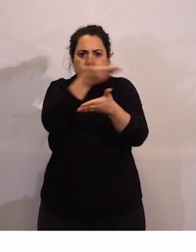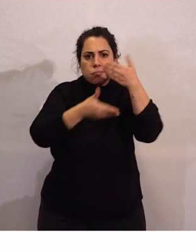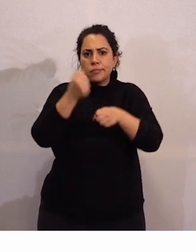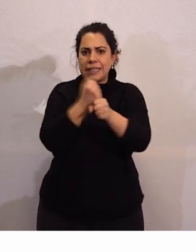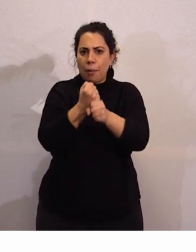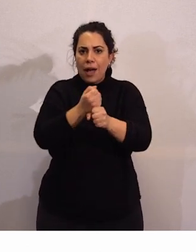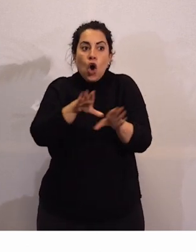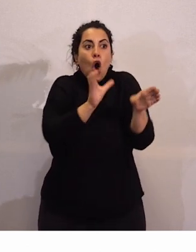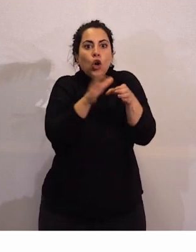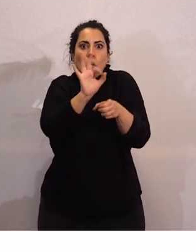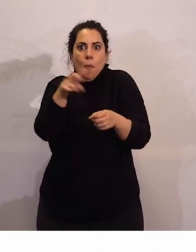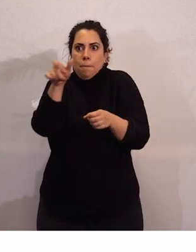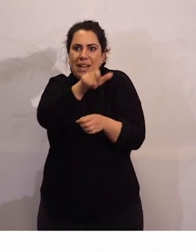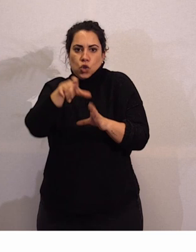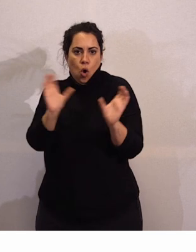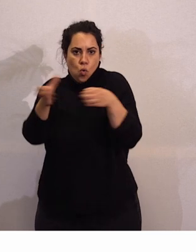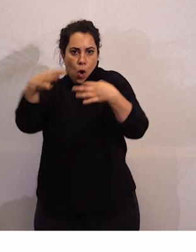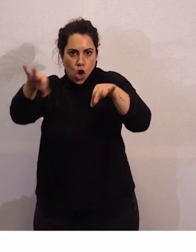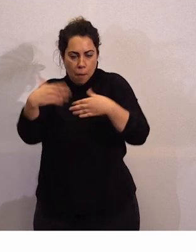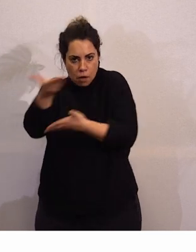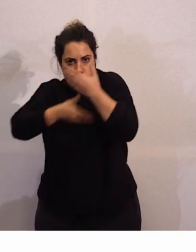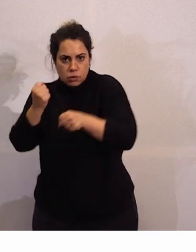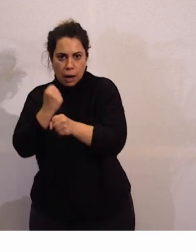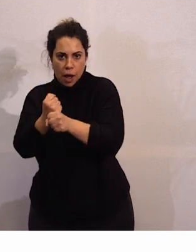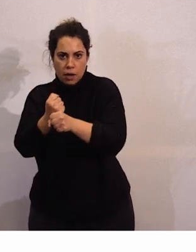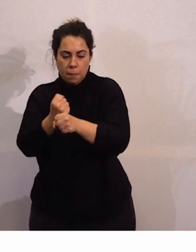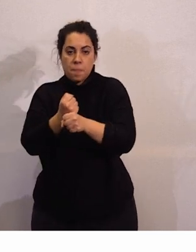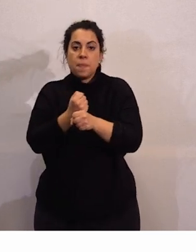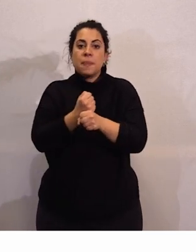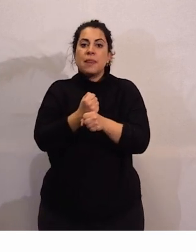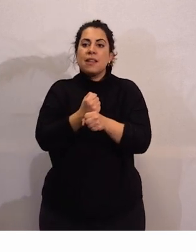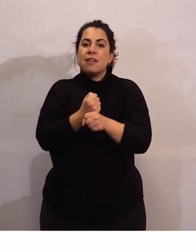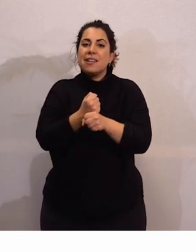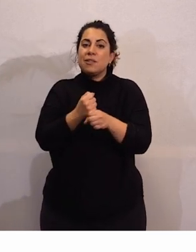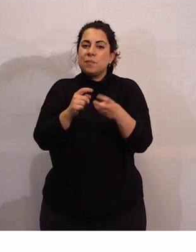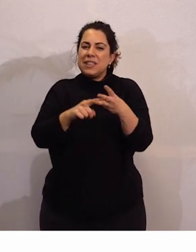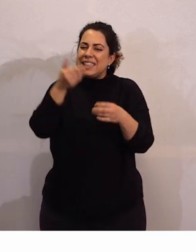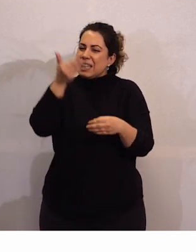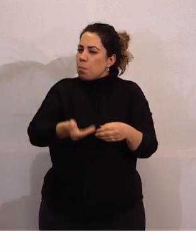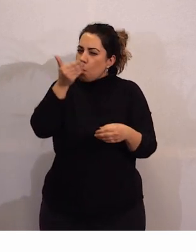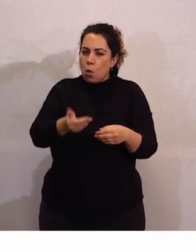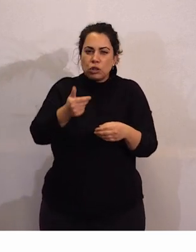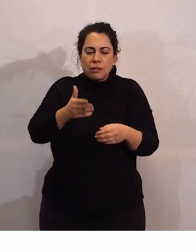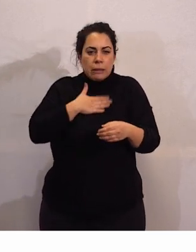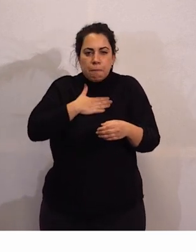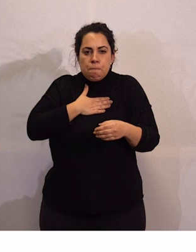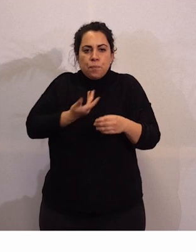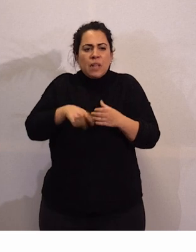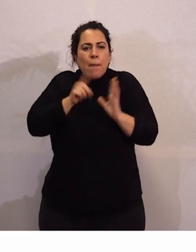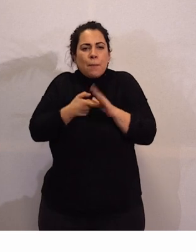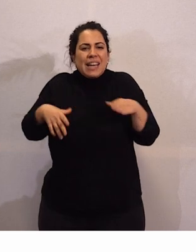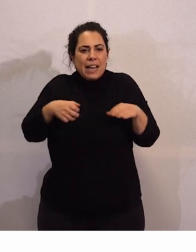o grupos de personas. Es importante para plena inclusión colaborar con otras